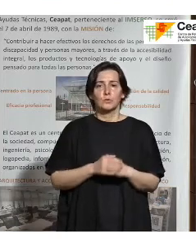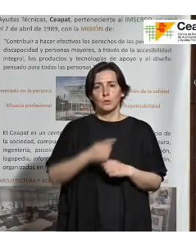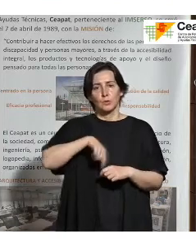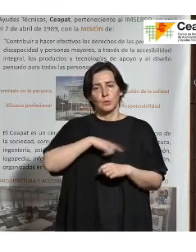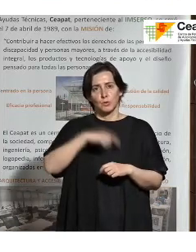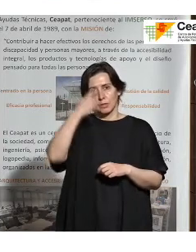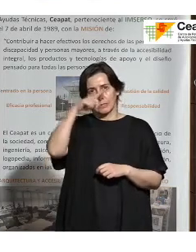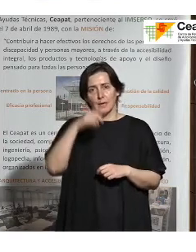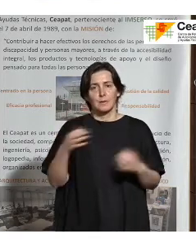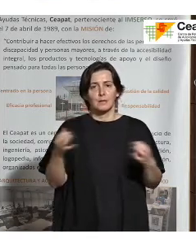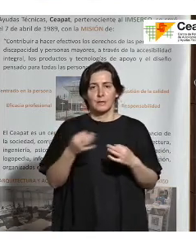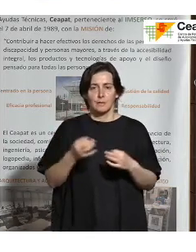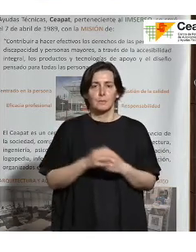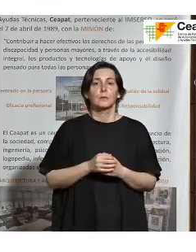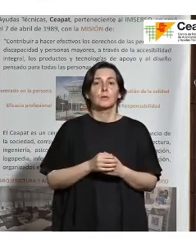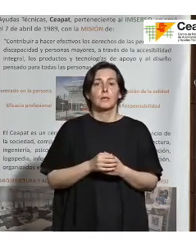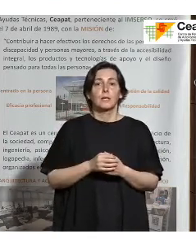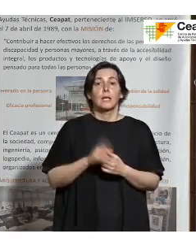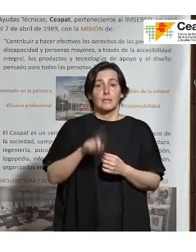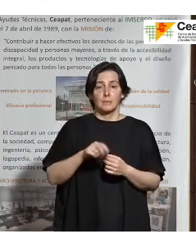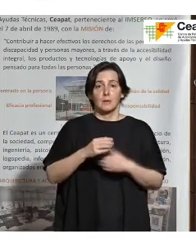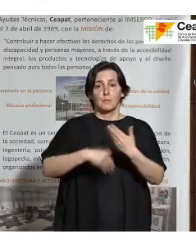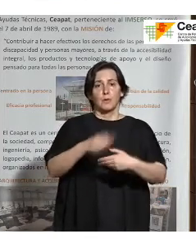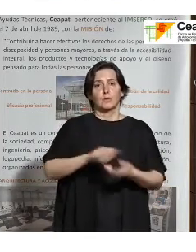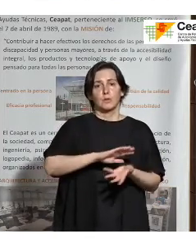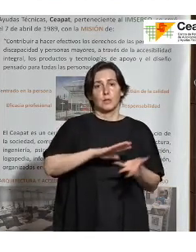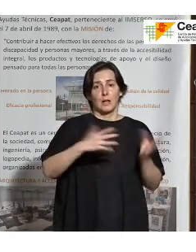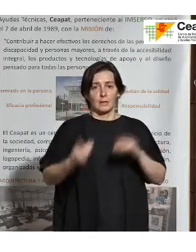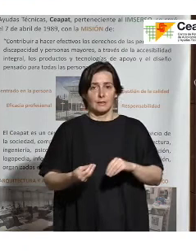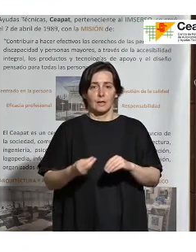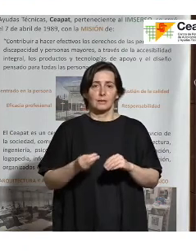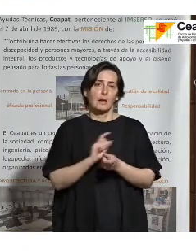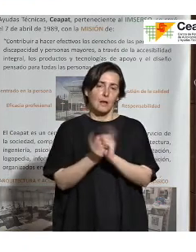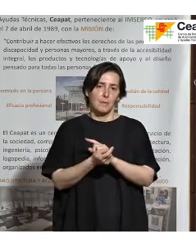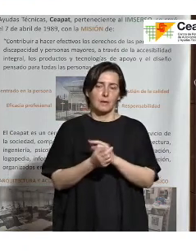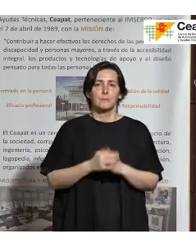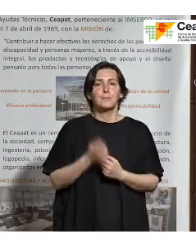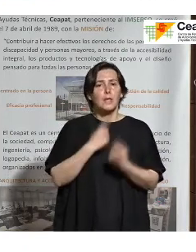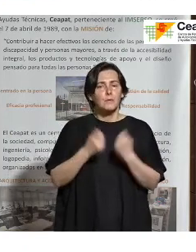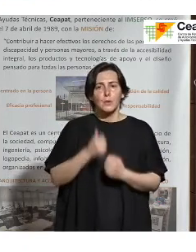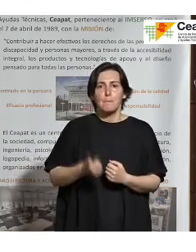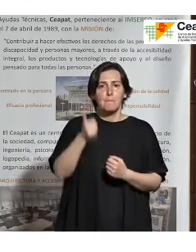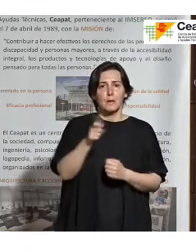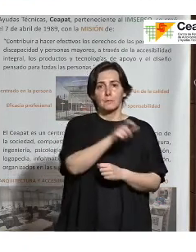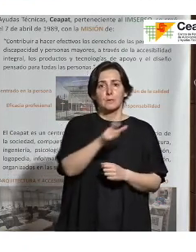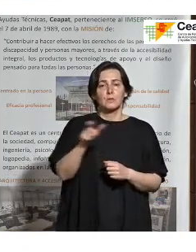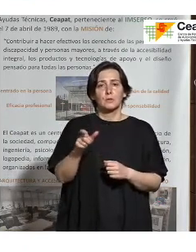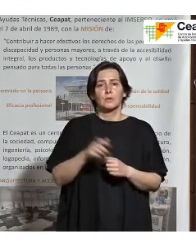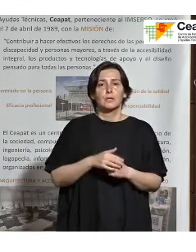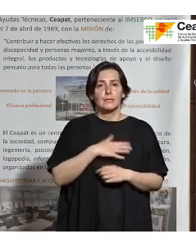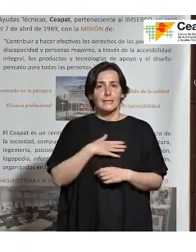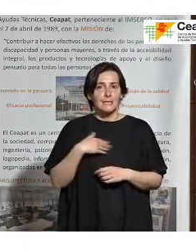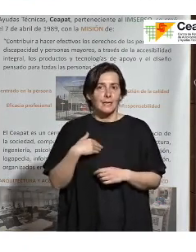y que tenemos que ir cambiando y adaptando nuestros procesos. En cuanto a la información a proporcionar a las personas que quieren